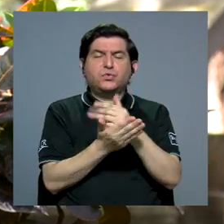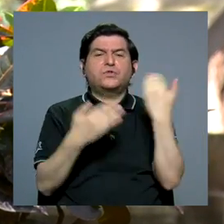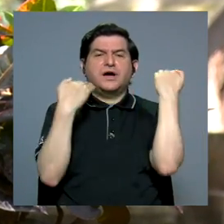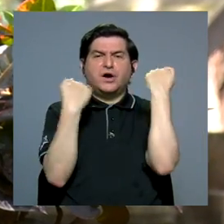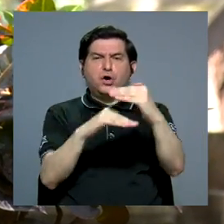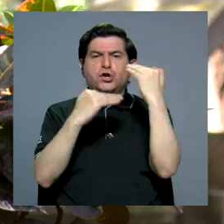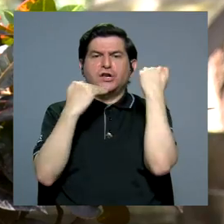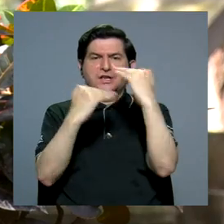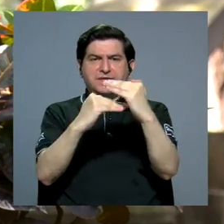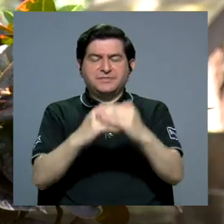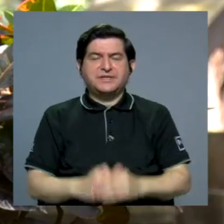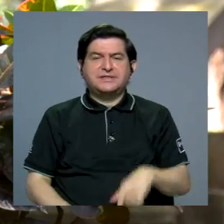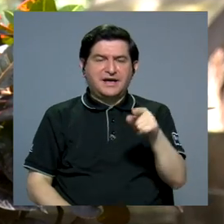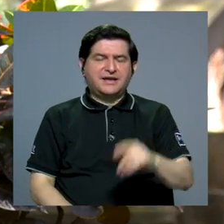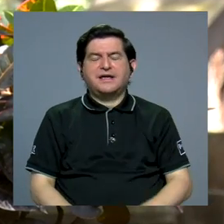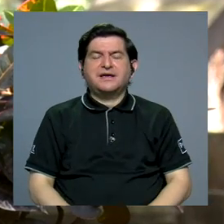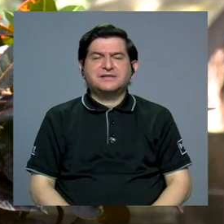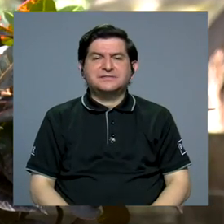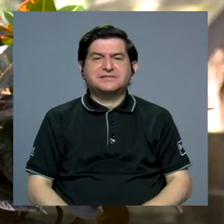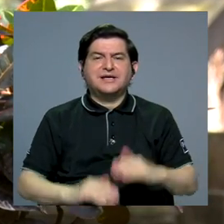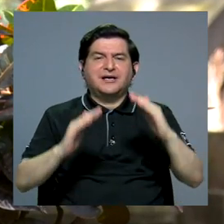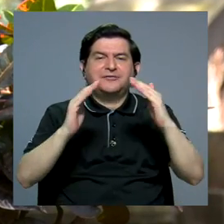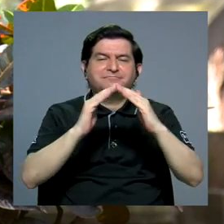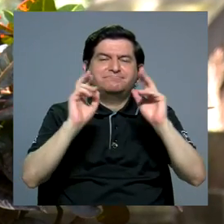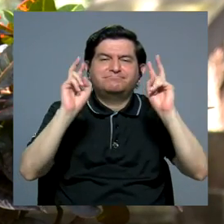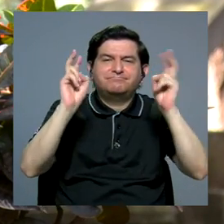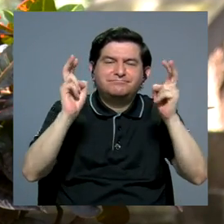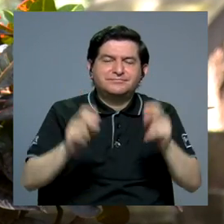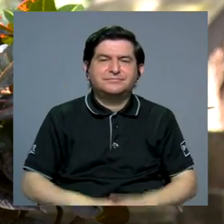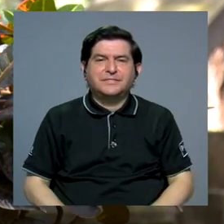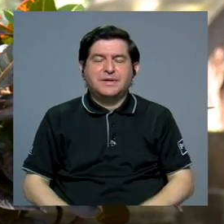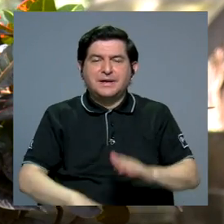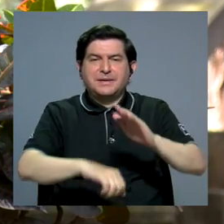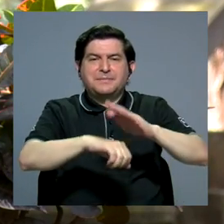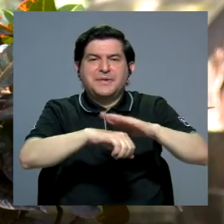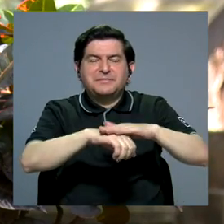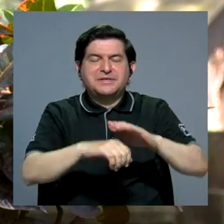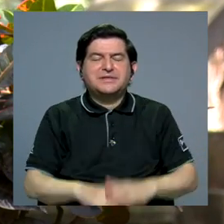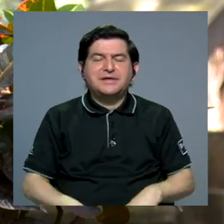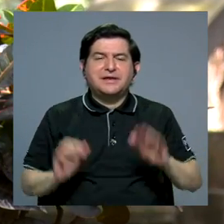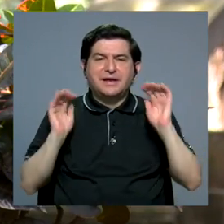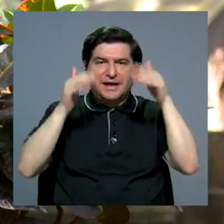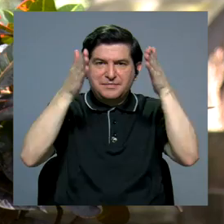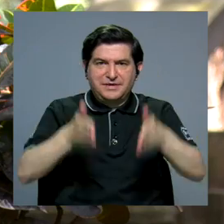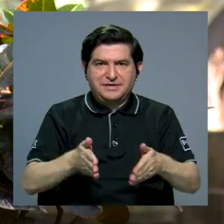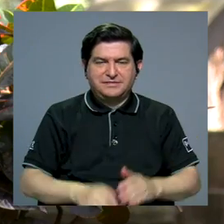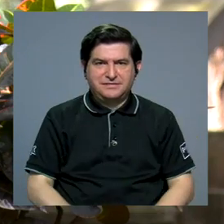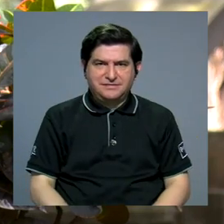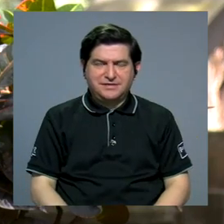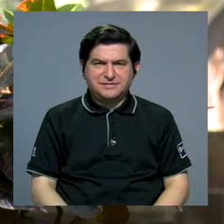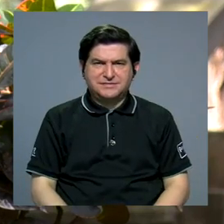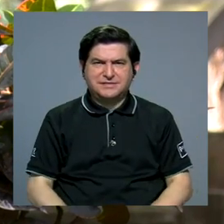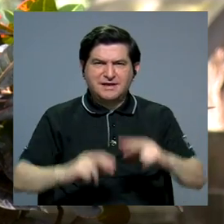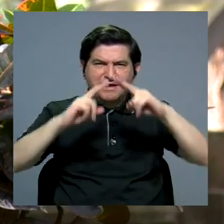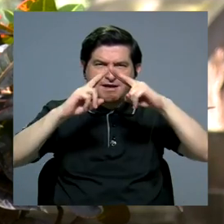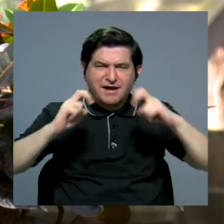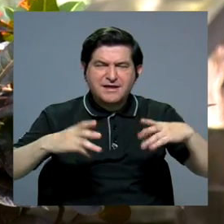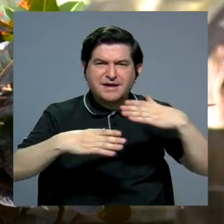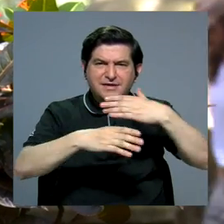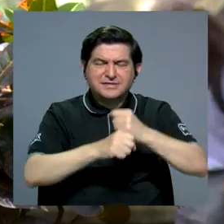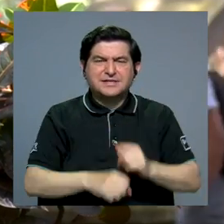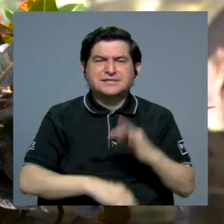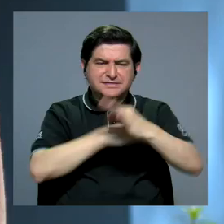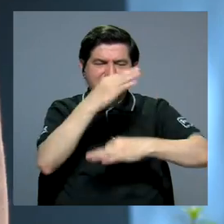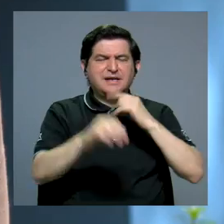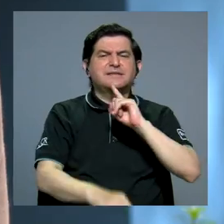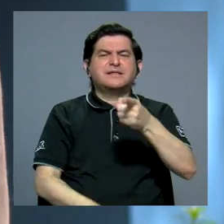limitar, digamos, esa hospitalidad o ese ambiente más amigable para las personas migrantes. ¿Cuál es la lectura que se hace de